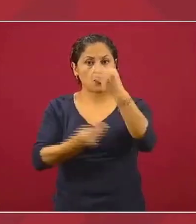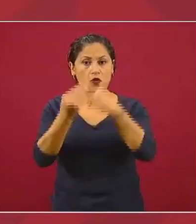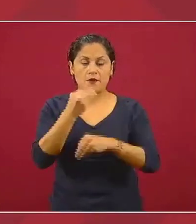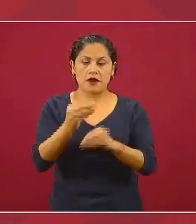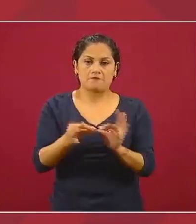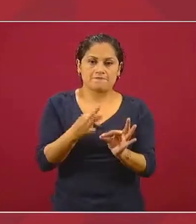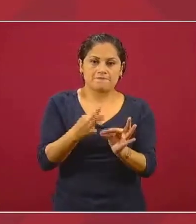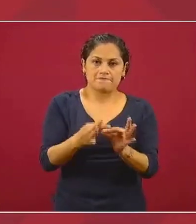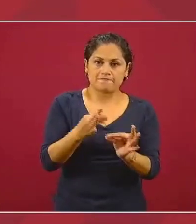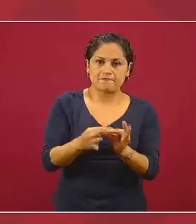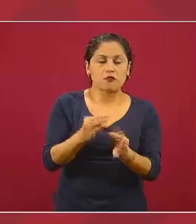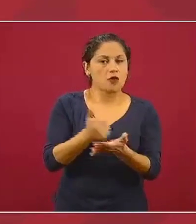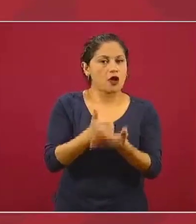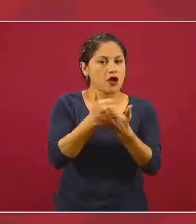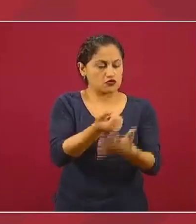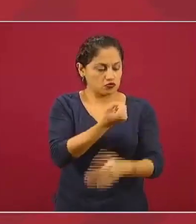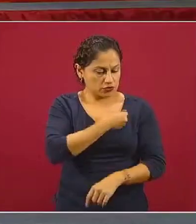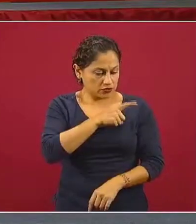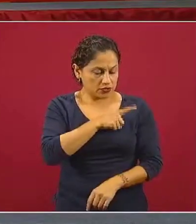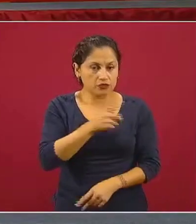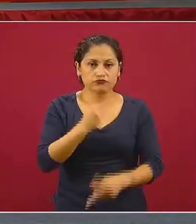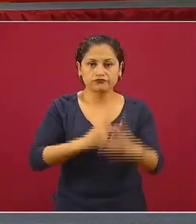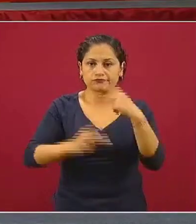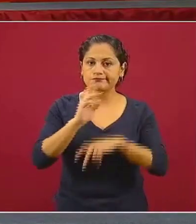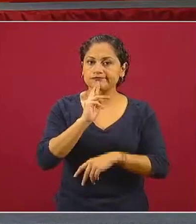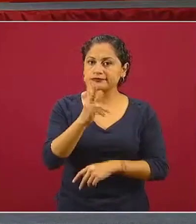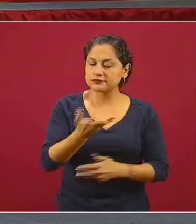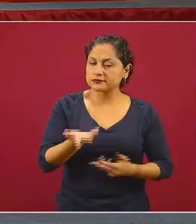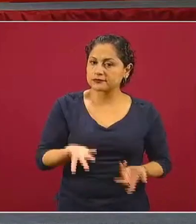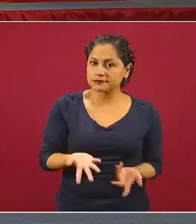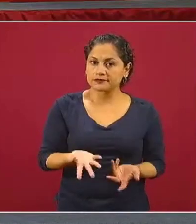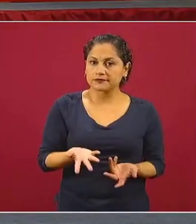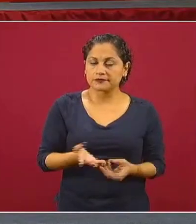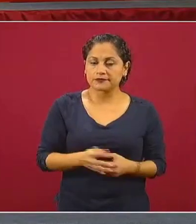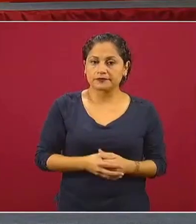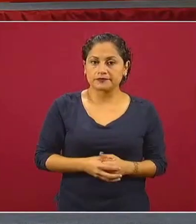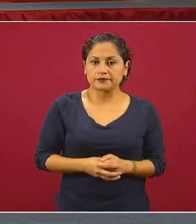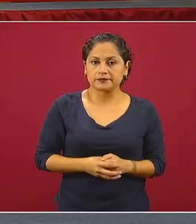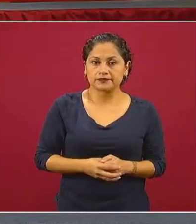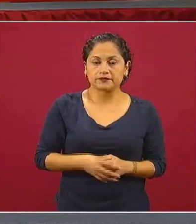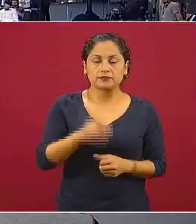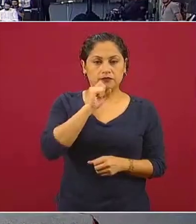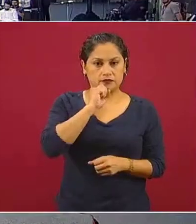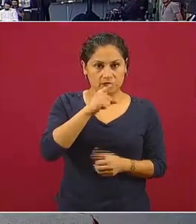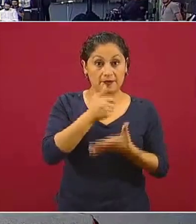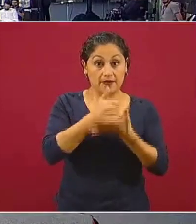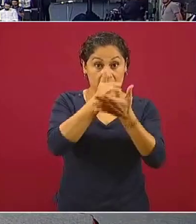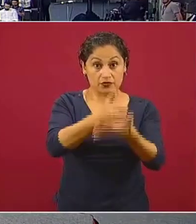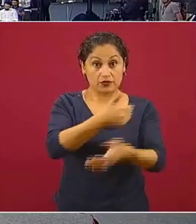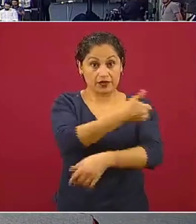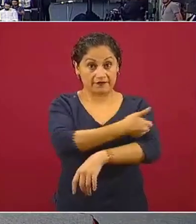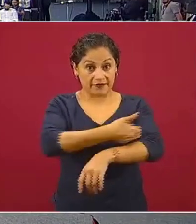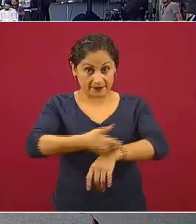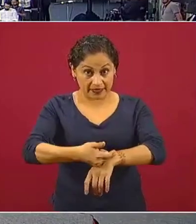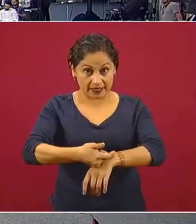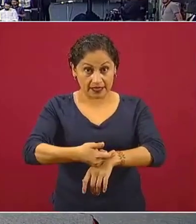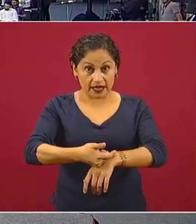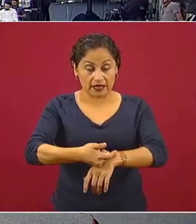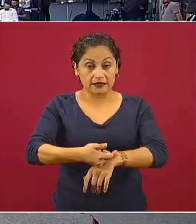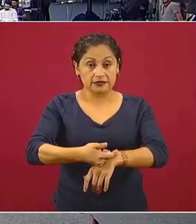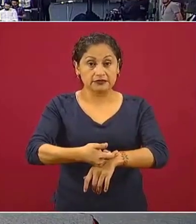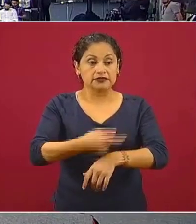pueda ser balanceado pueda ser nutritivo y sea un apoyo a las familias mexicanas sobre todo a quienes